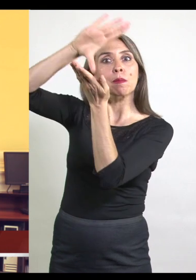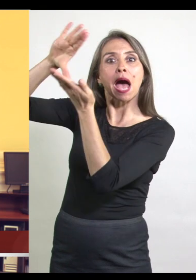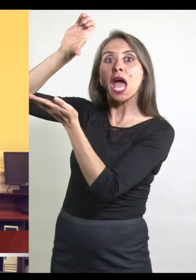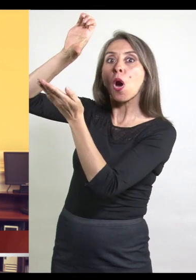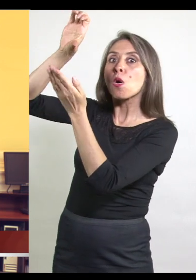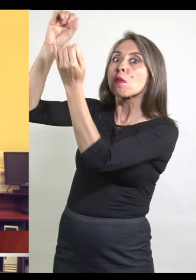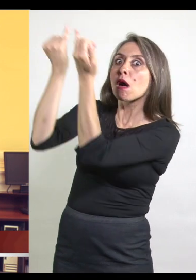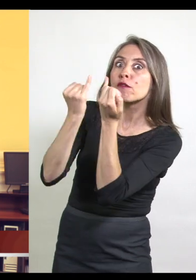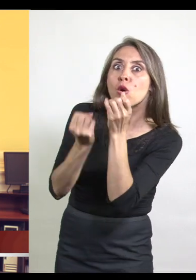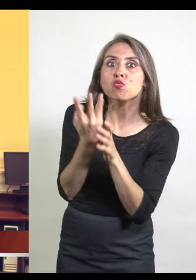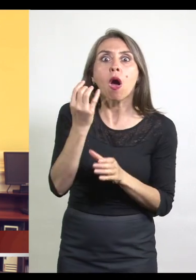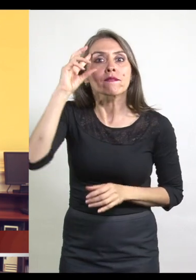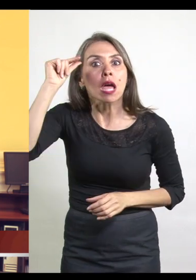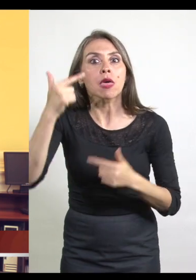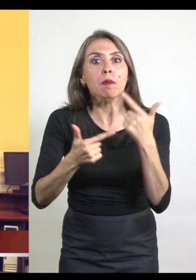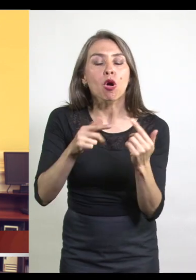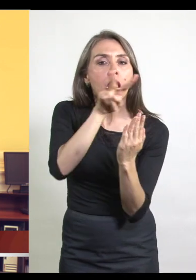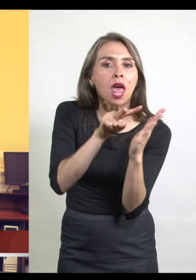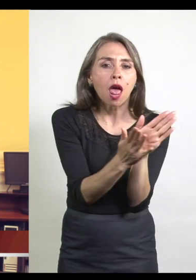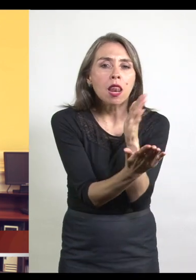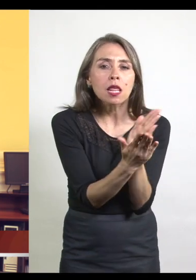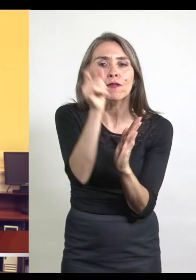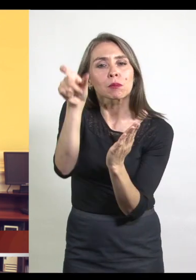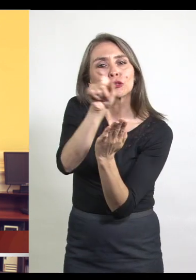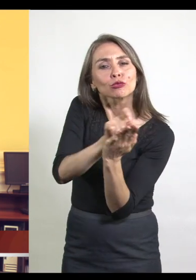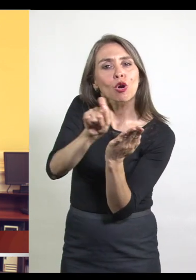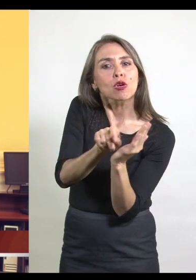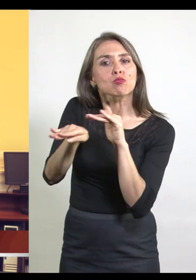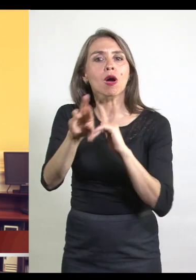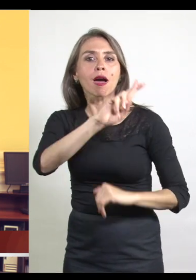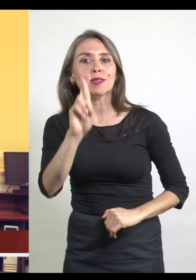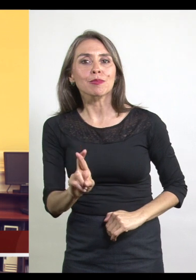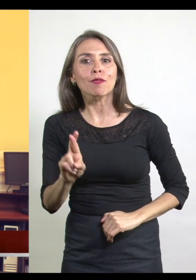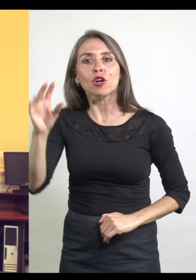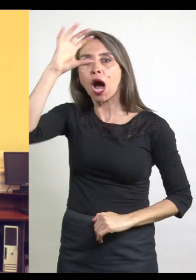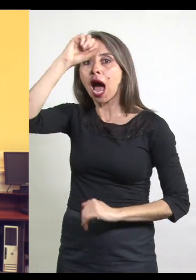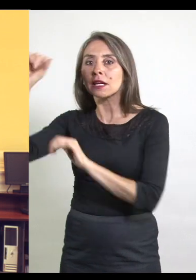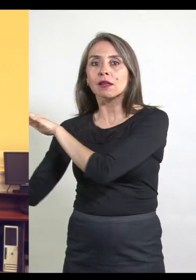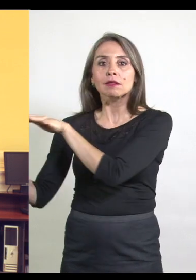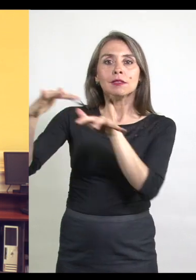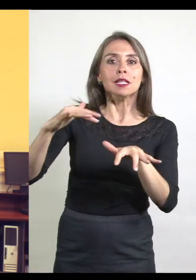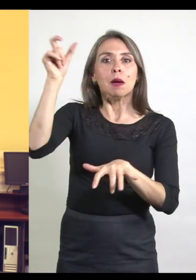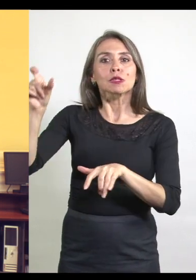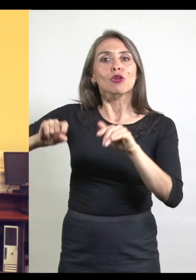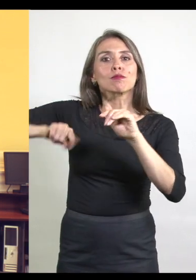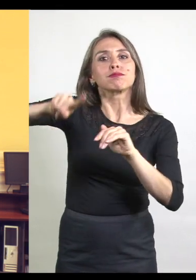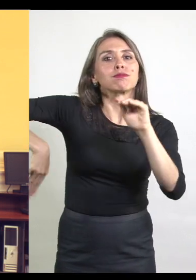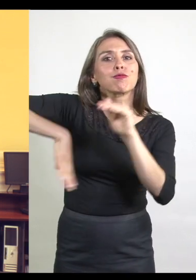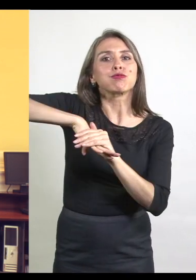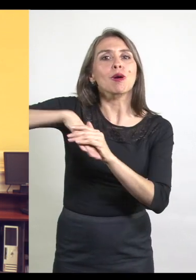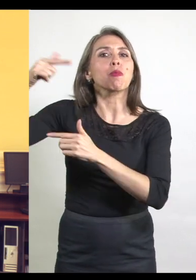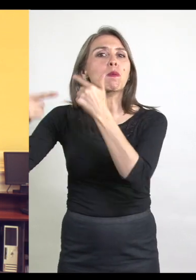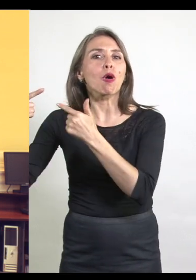noticias de nuevas ideas políticas. Se leían obras de escritores republicanos y desde Argentina llegaron exiliados políticos que